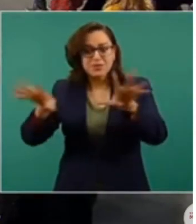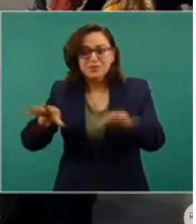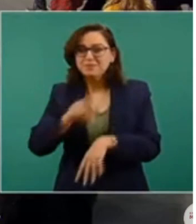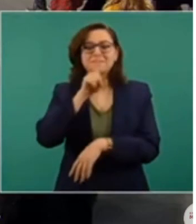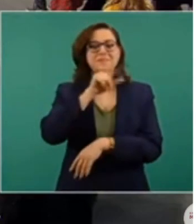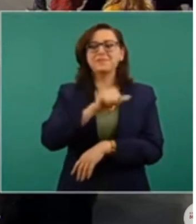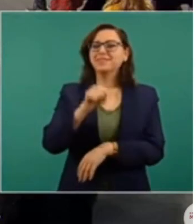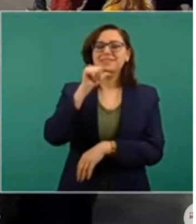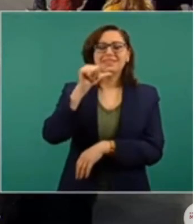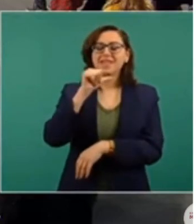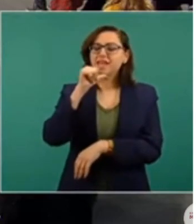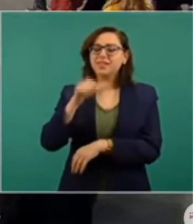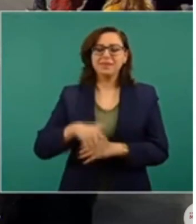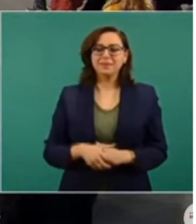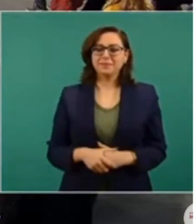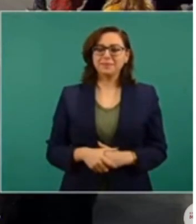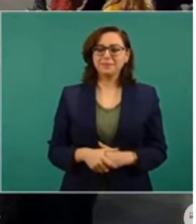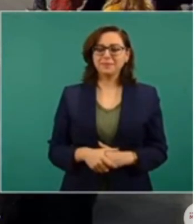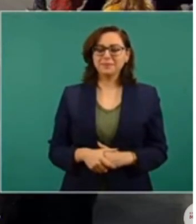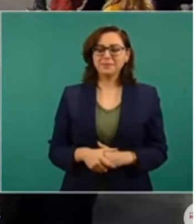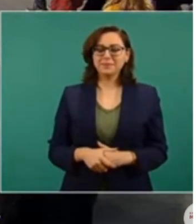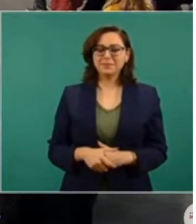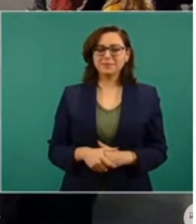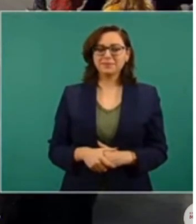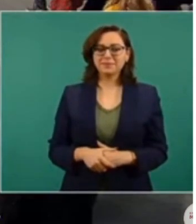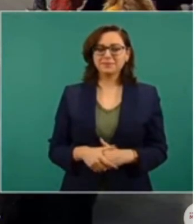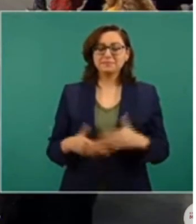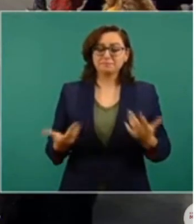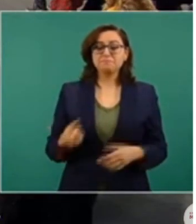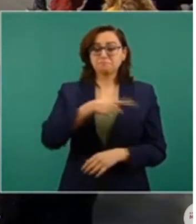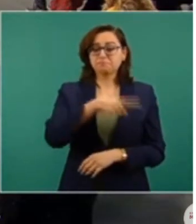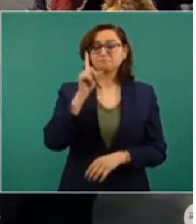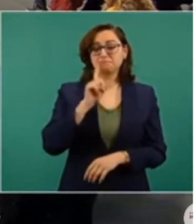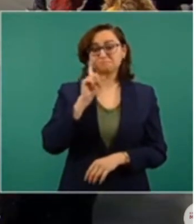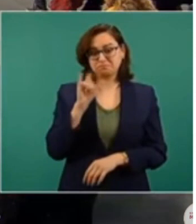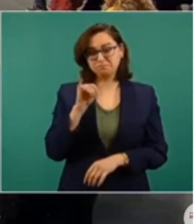señora voluntaria de el IMSS.